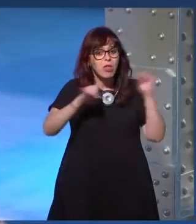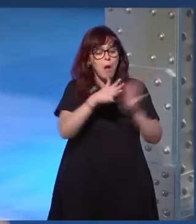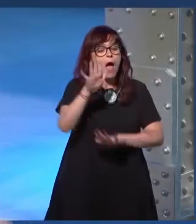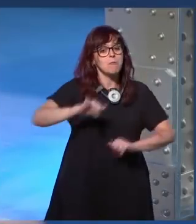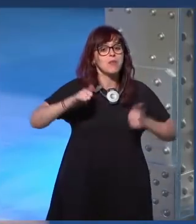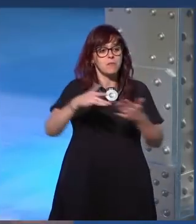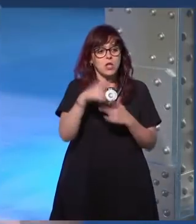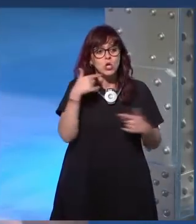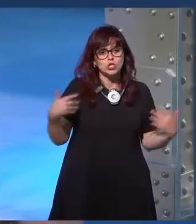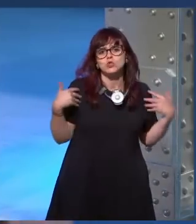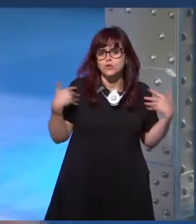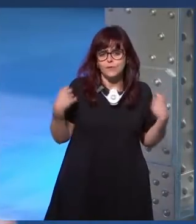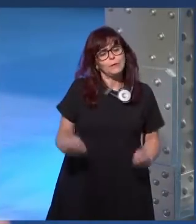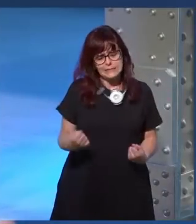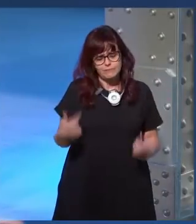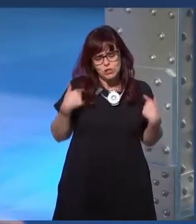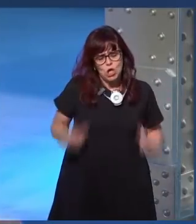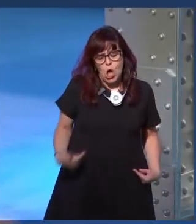escribir excepto yo que sufro mucho